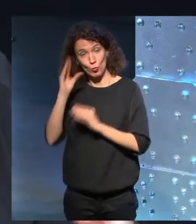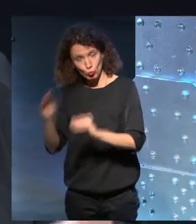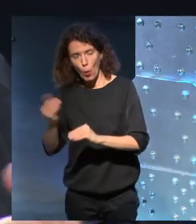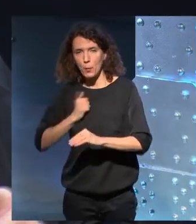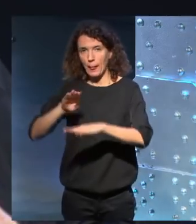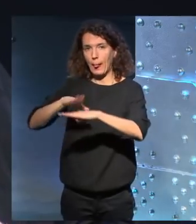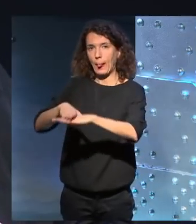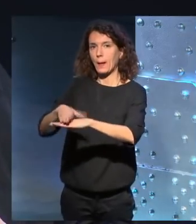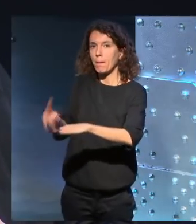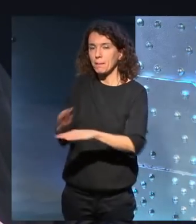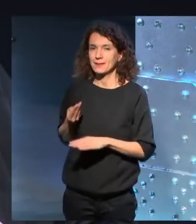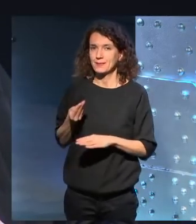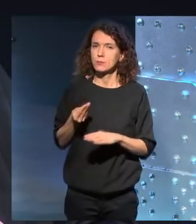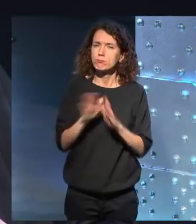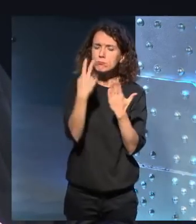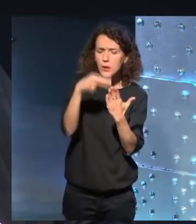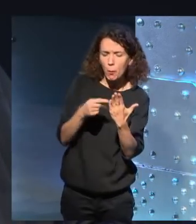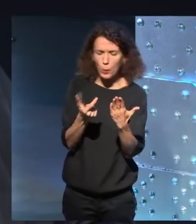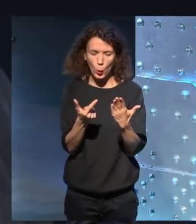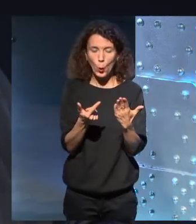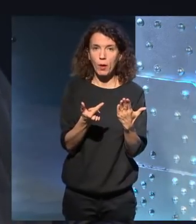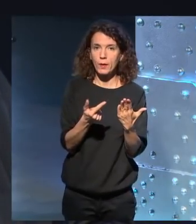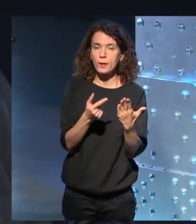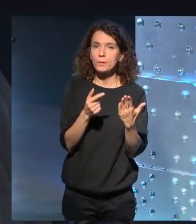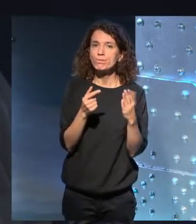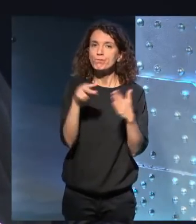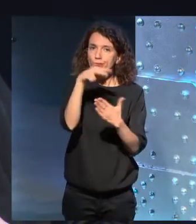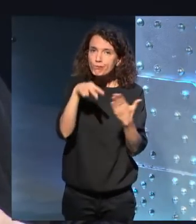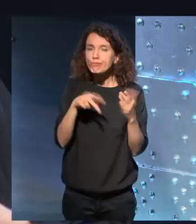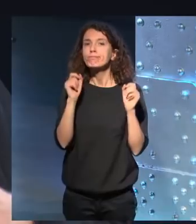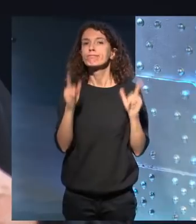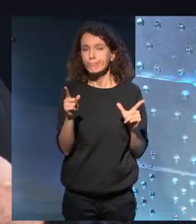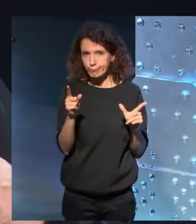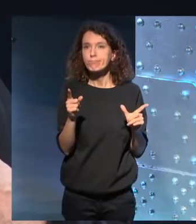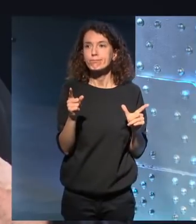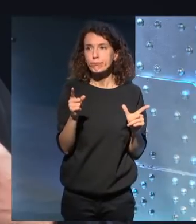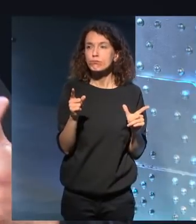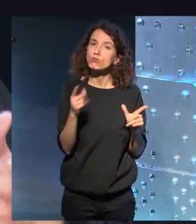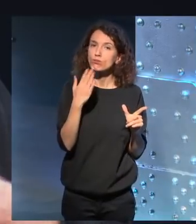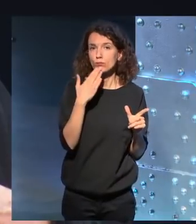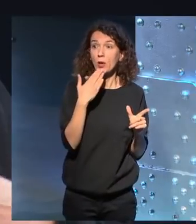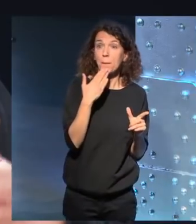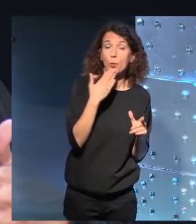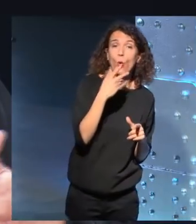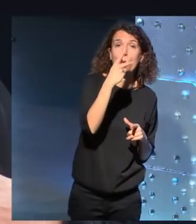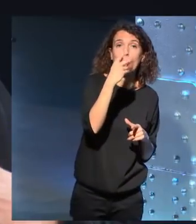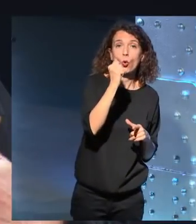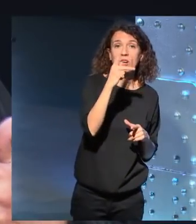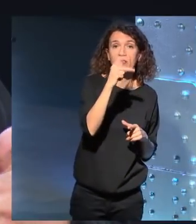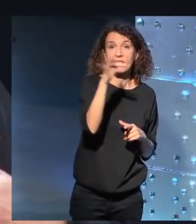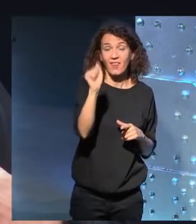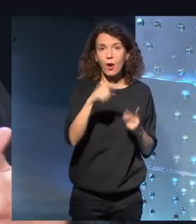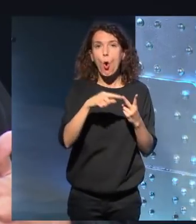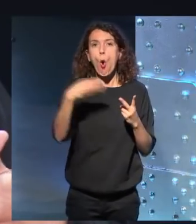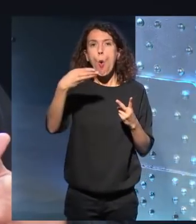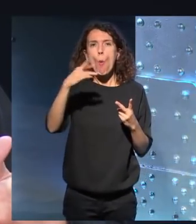y leía un poco y me daba cuenta de que, a diferencia de Borges y de Kafka y de todos